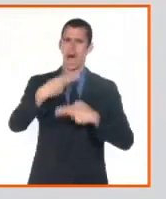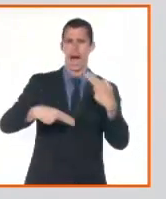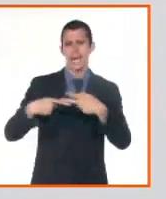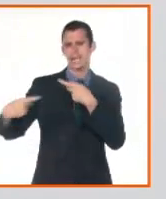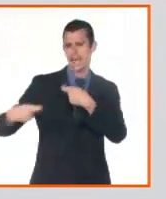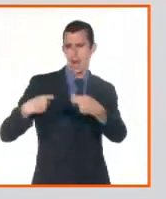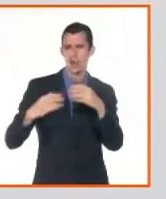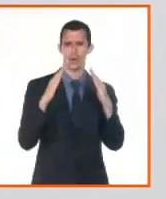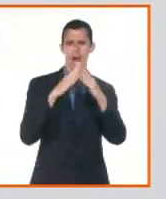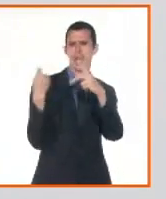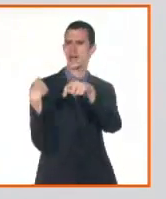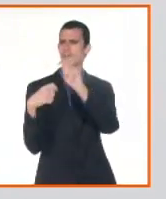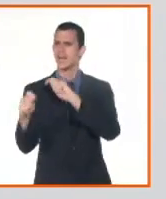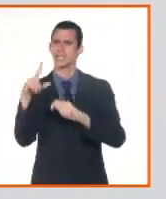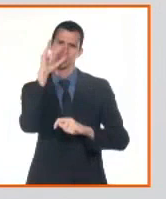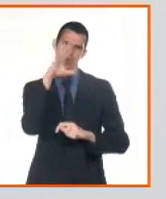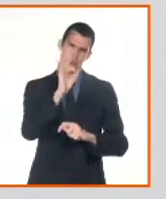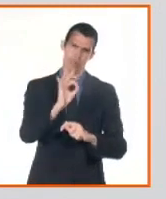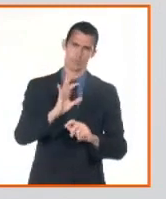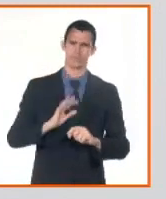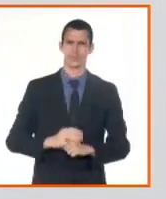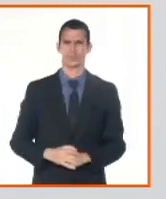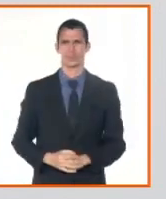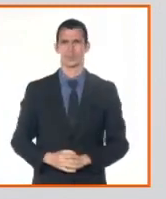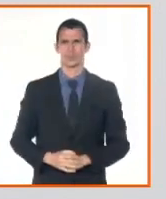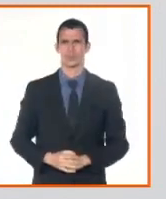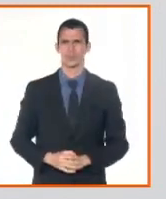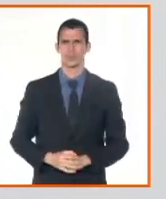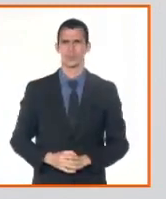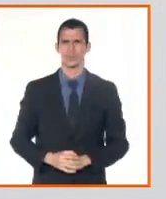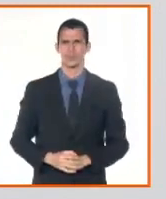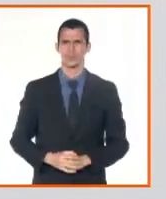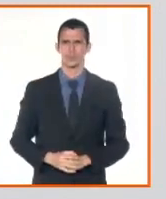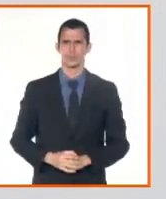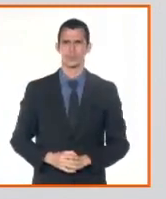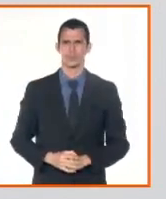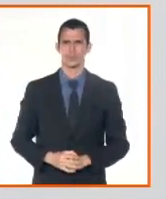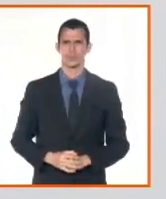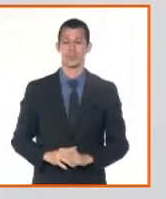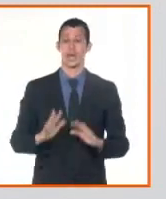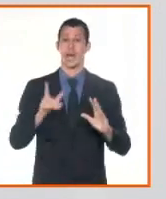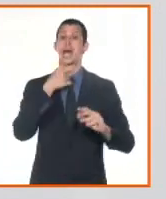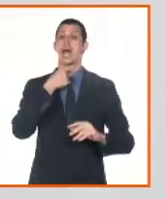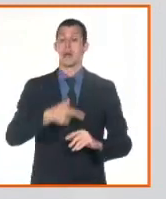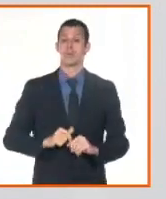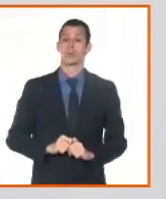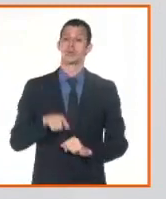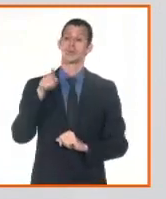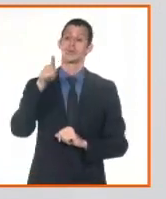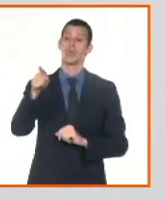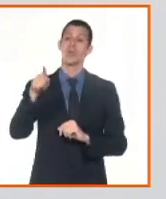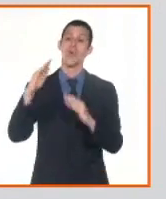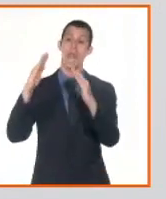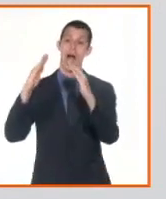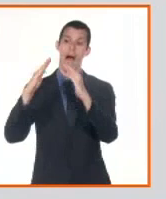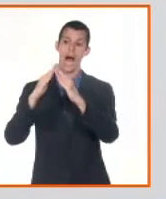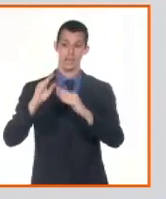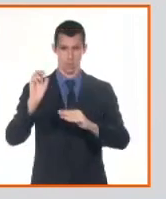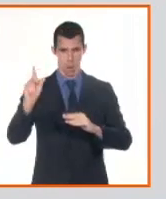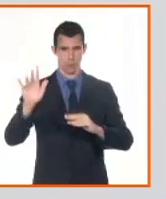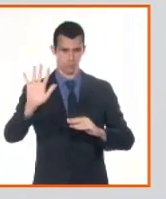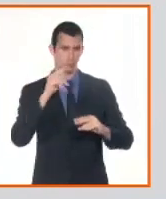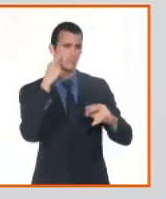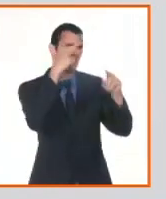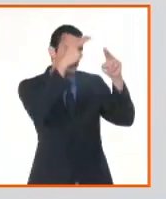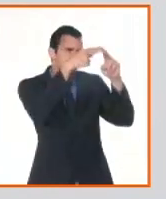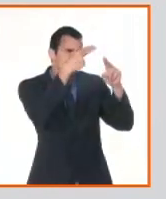es el último titular inscrito el que está compareciendo ante notario para efectuar esa transmisión, para realizar